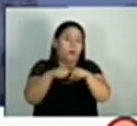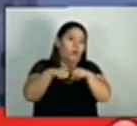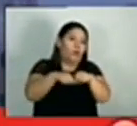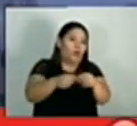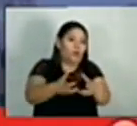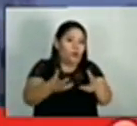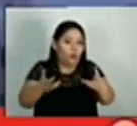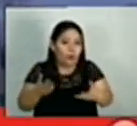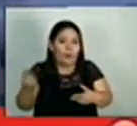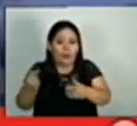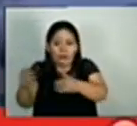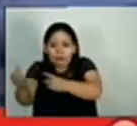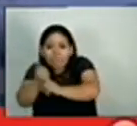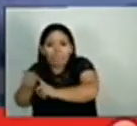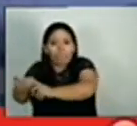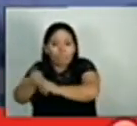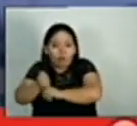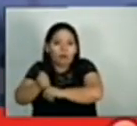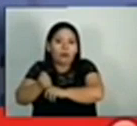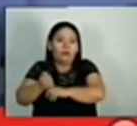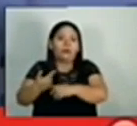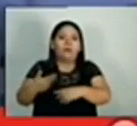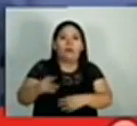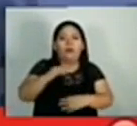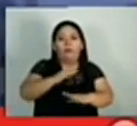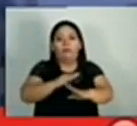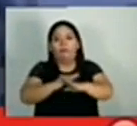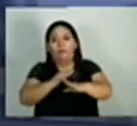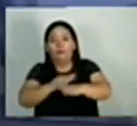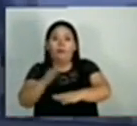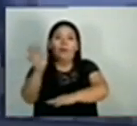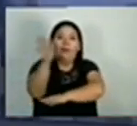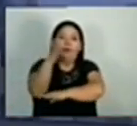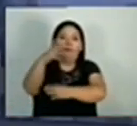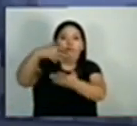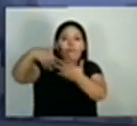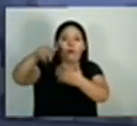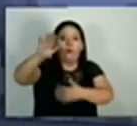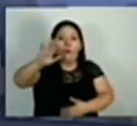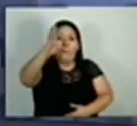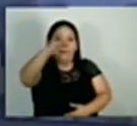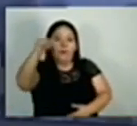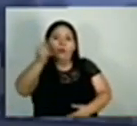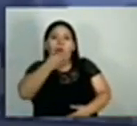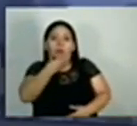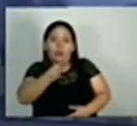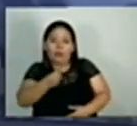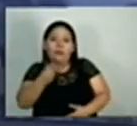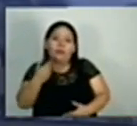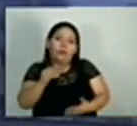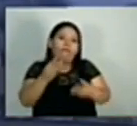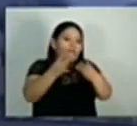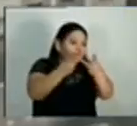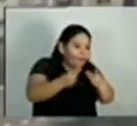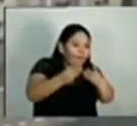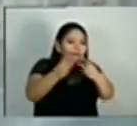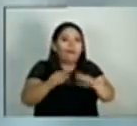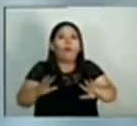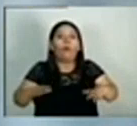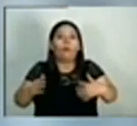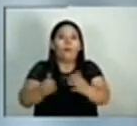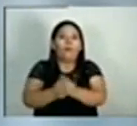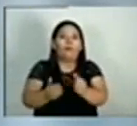centenar de rehenes. Autoridades de la defensa y de relaciones exteriores de Israel presentaron un recuento de las pérdidas.